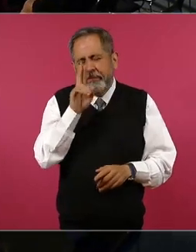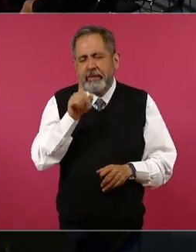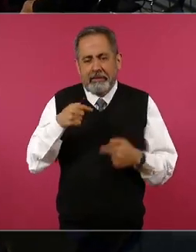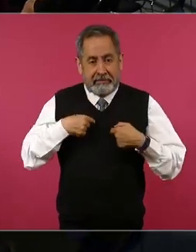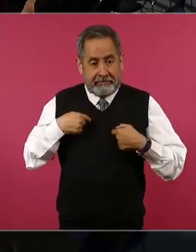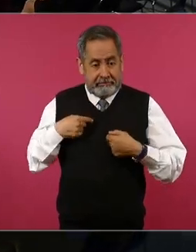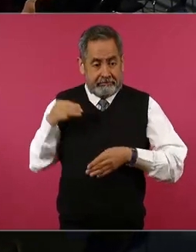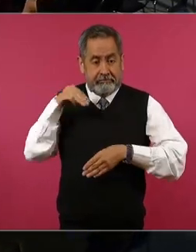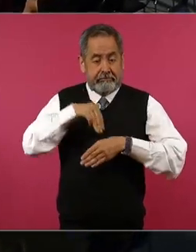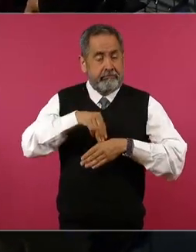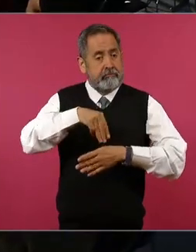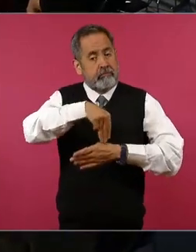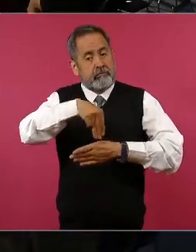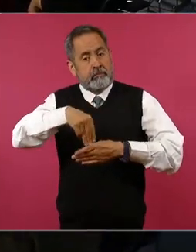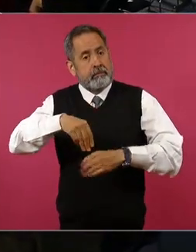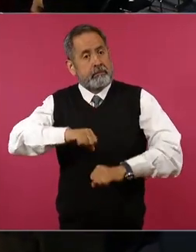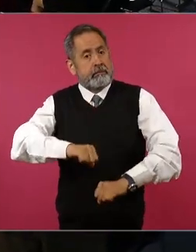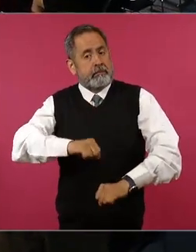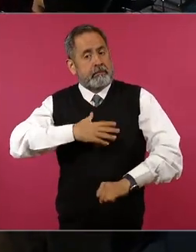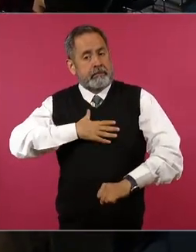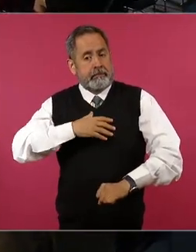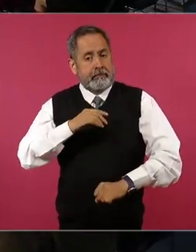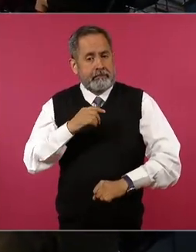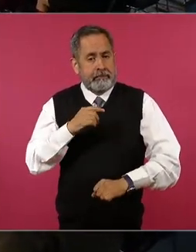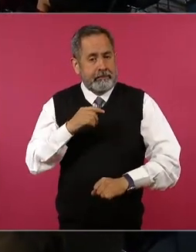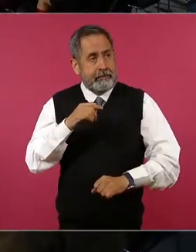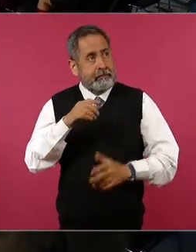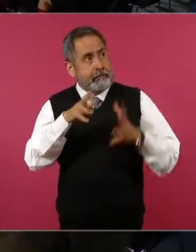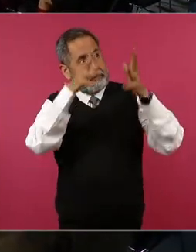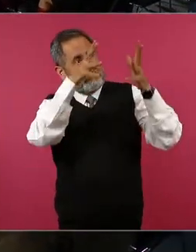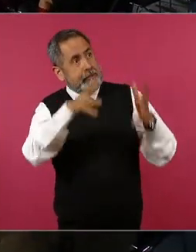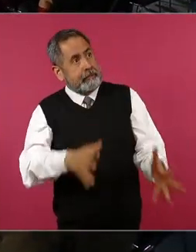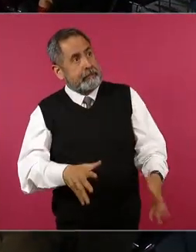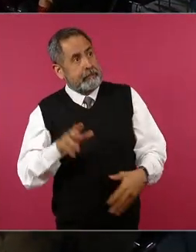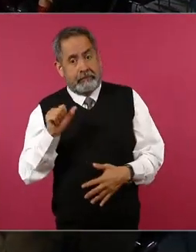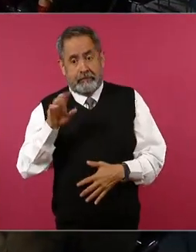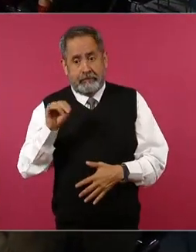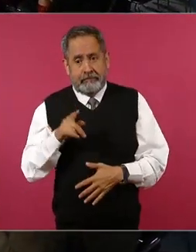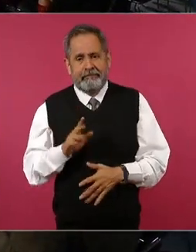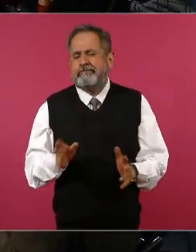y se pone un monumento y la gente